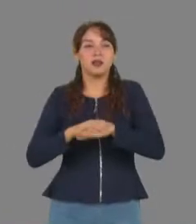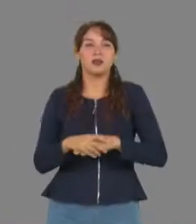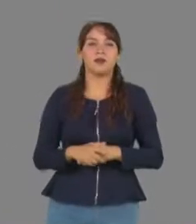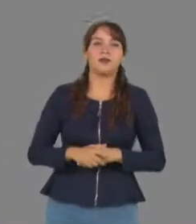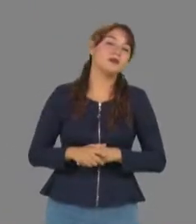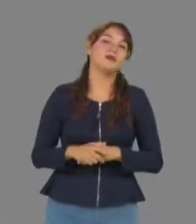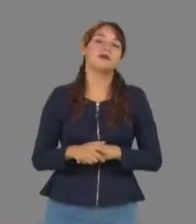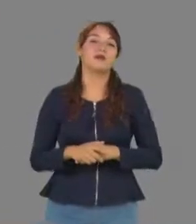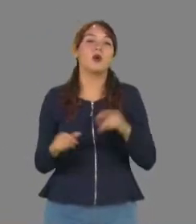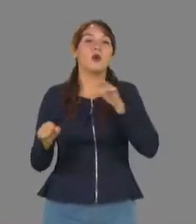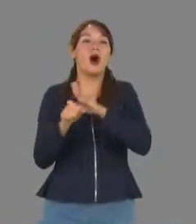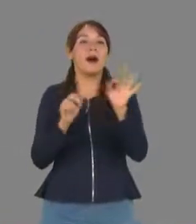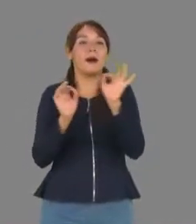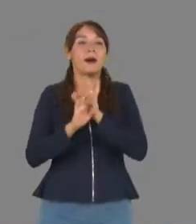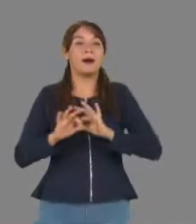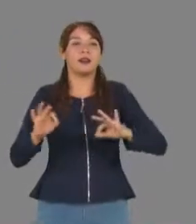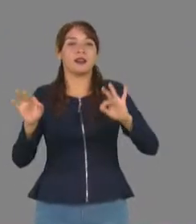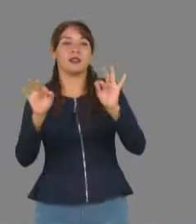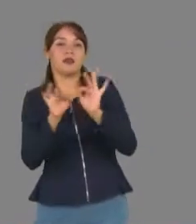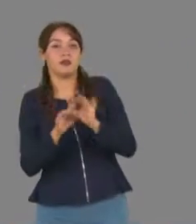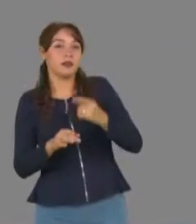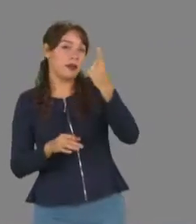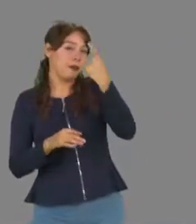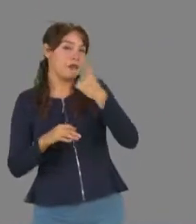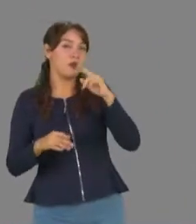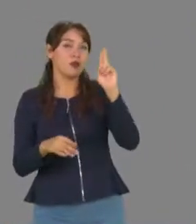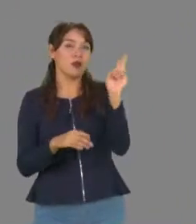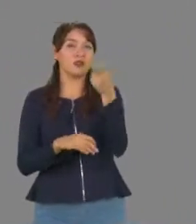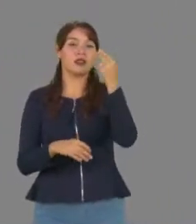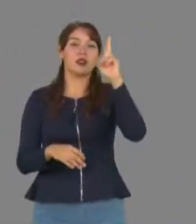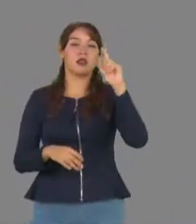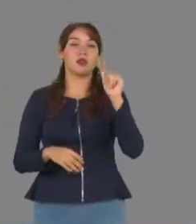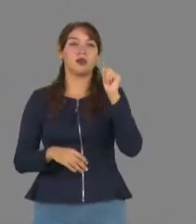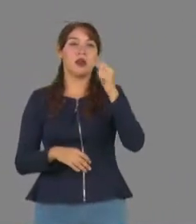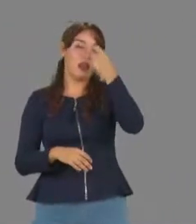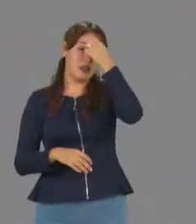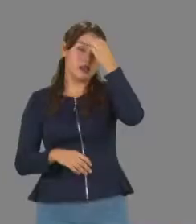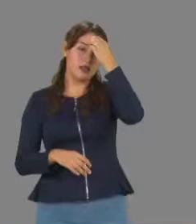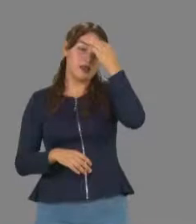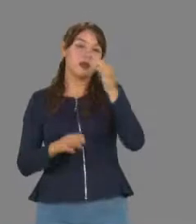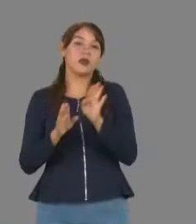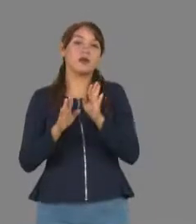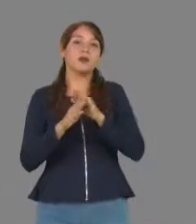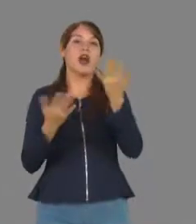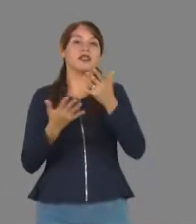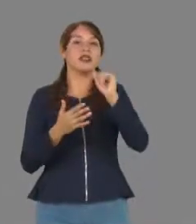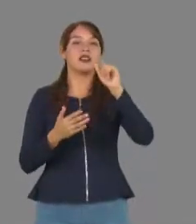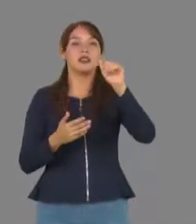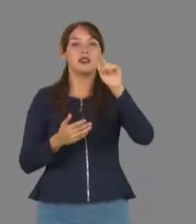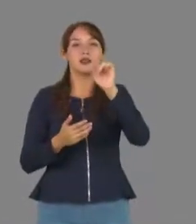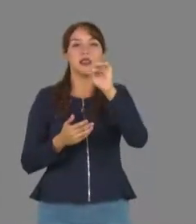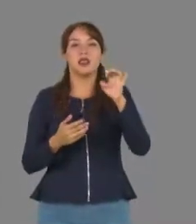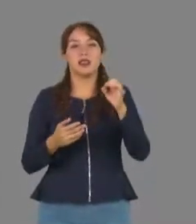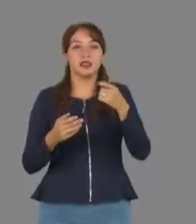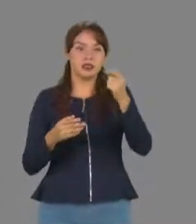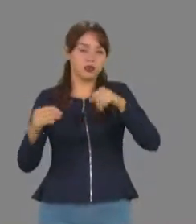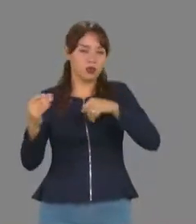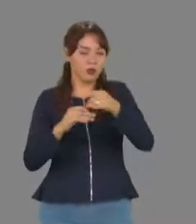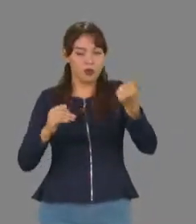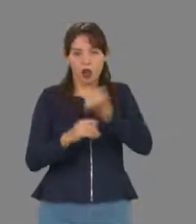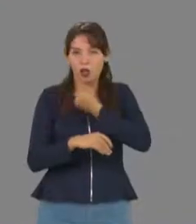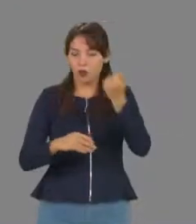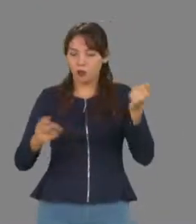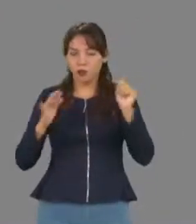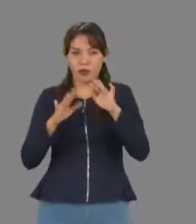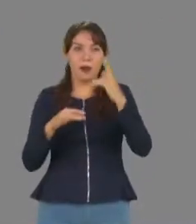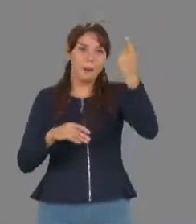Una de las premisas que contempla la Universidad Autónoma de Tamaulipas es el apoyo a la actividad académica. De este modo es que con una alta participación estudiantil